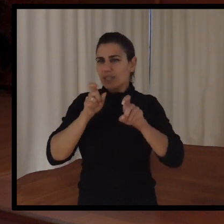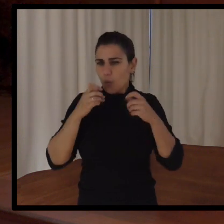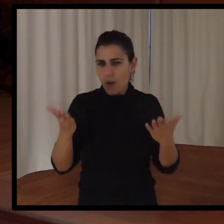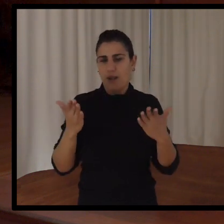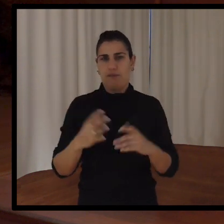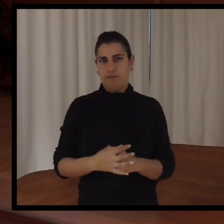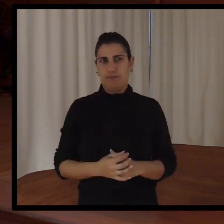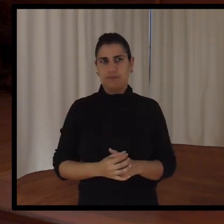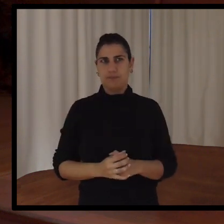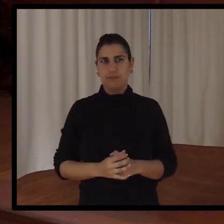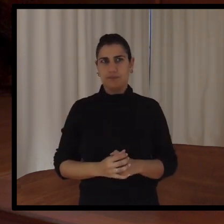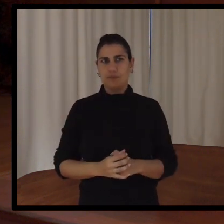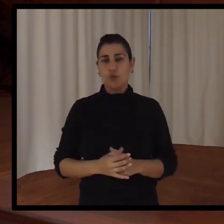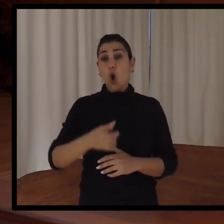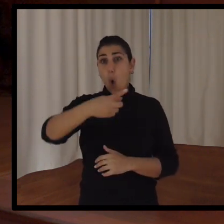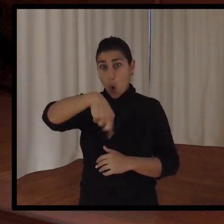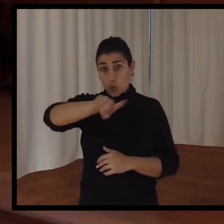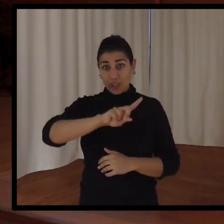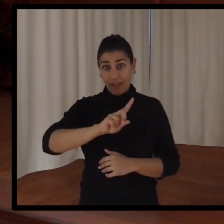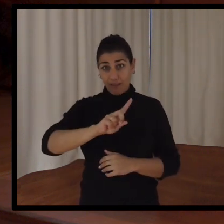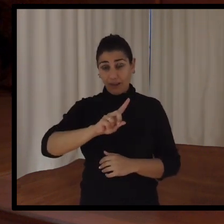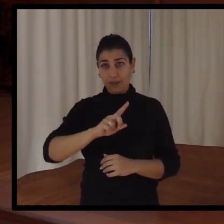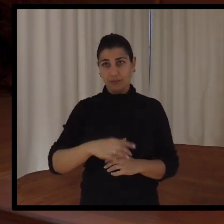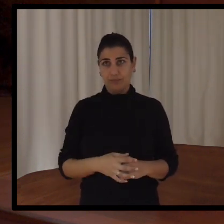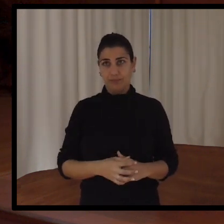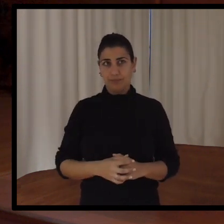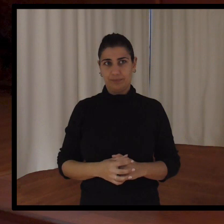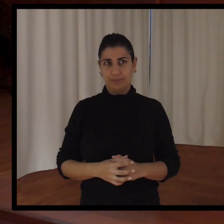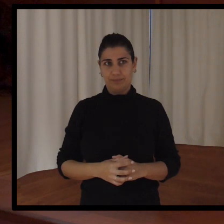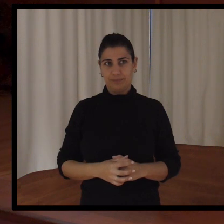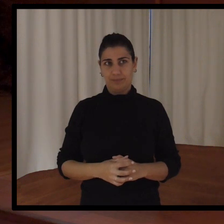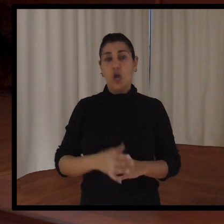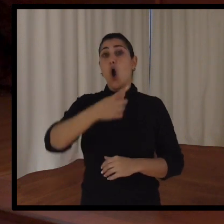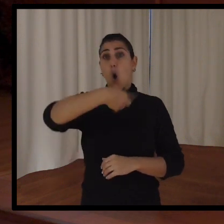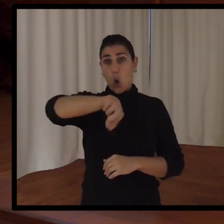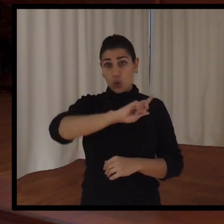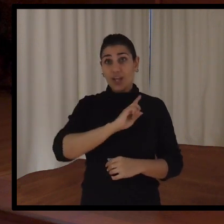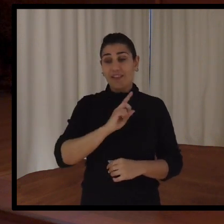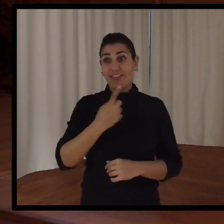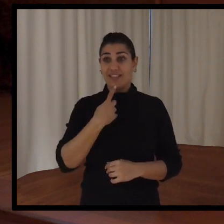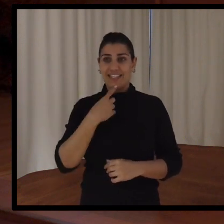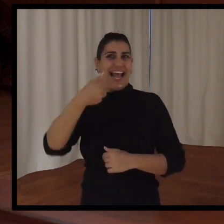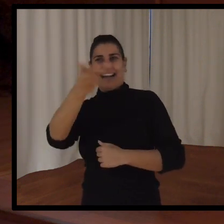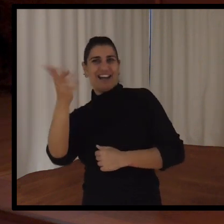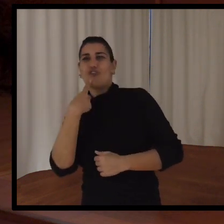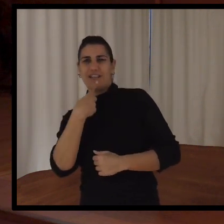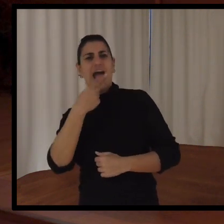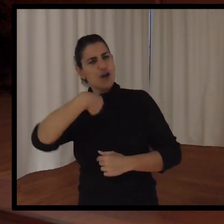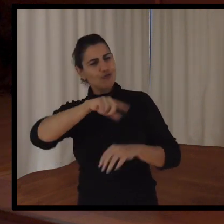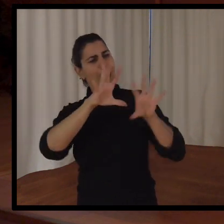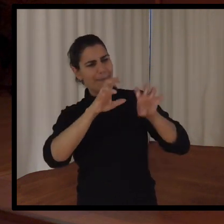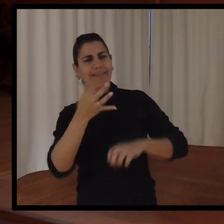es, ¿cómo os sentís cuando eso luego no pasa? O que os dicen, tenemos que aprender mucho de lo que